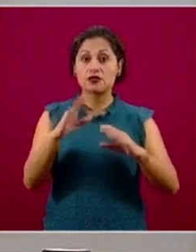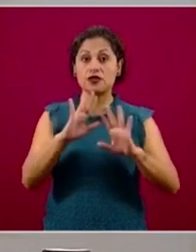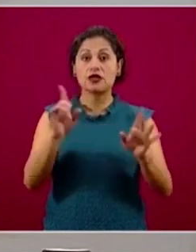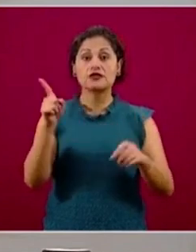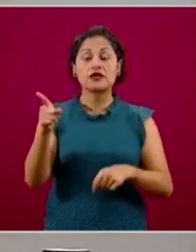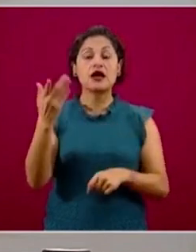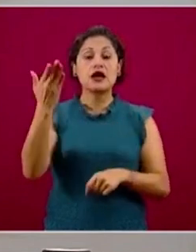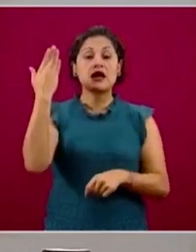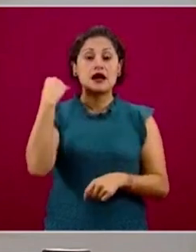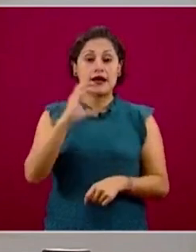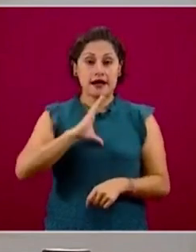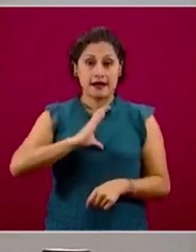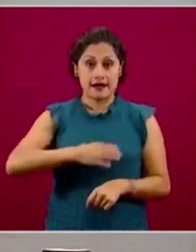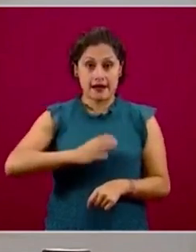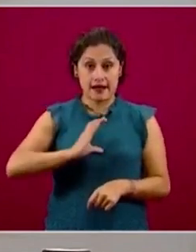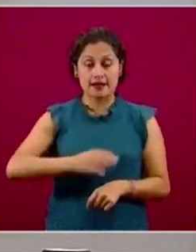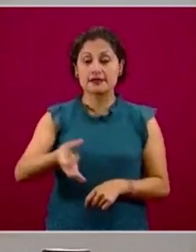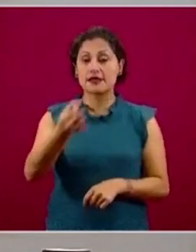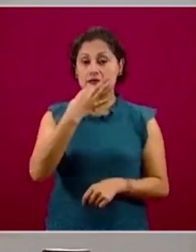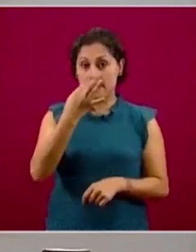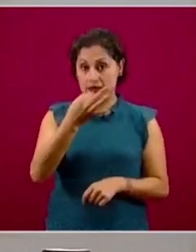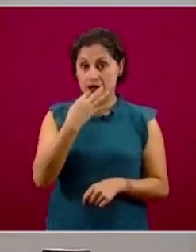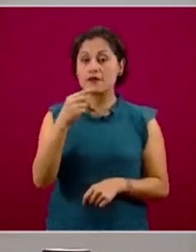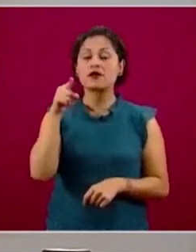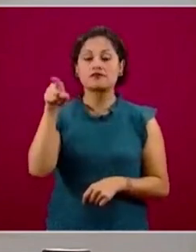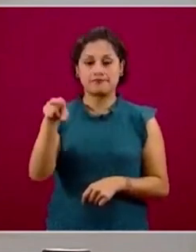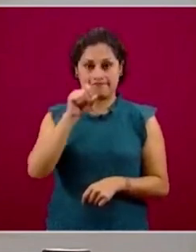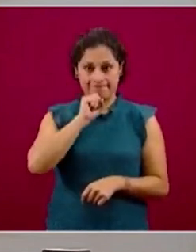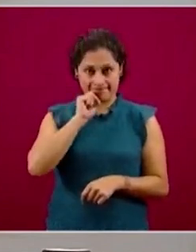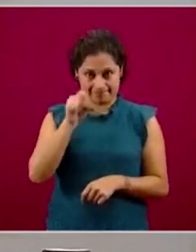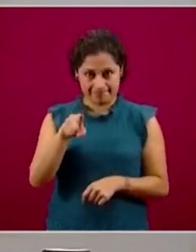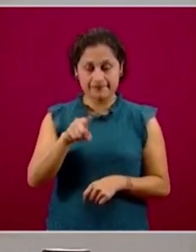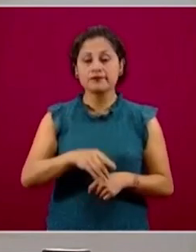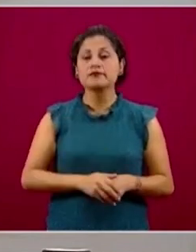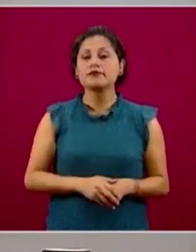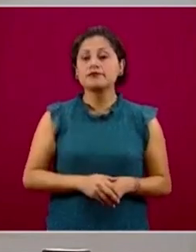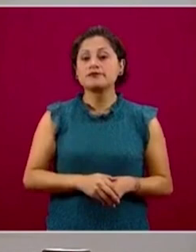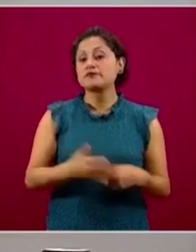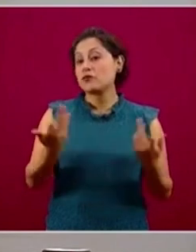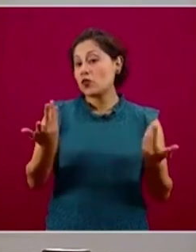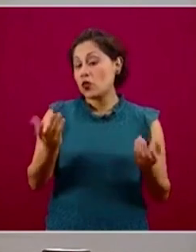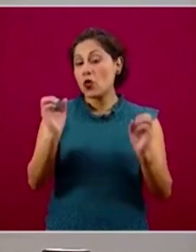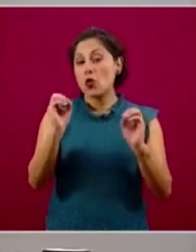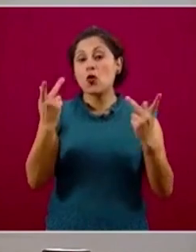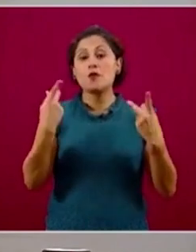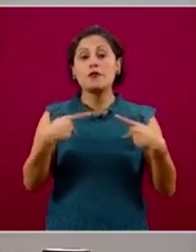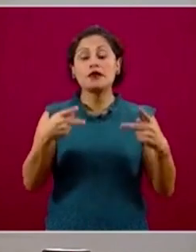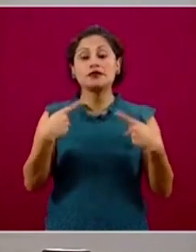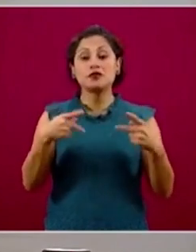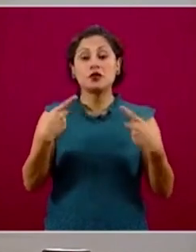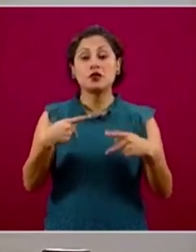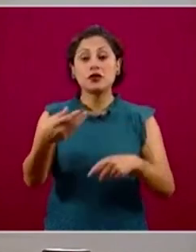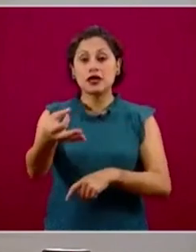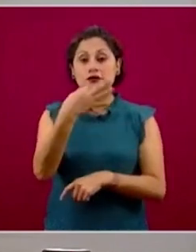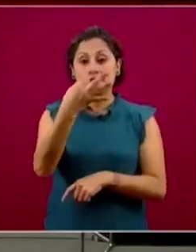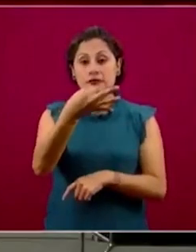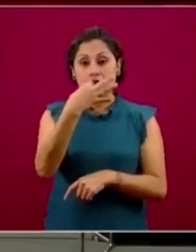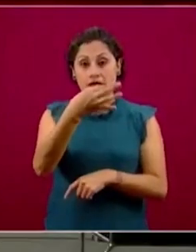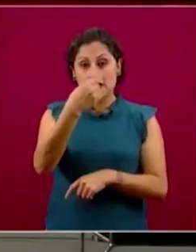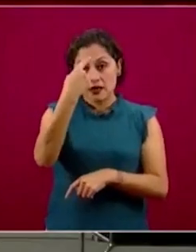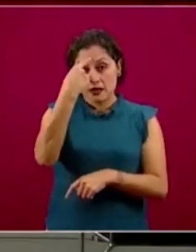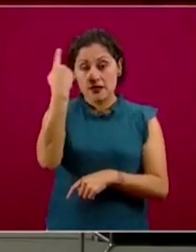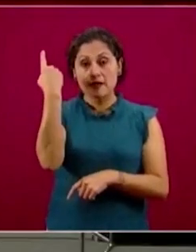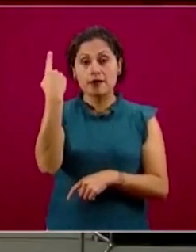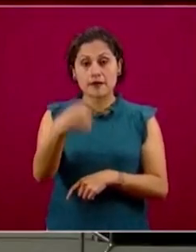cáncer, personas que utilizan medicamentos para las enfermedades